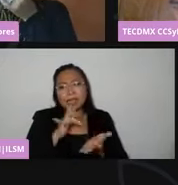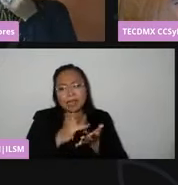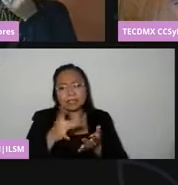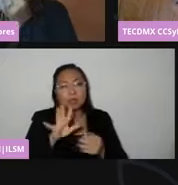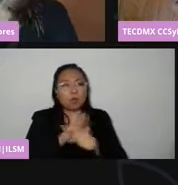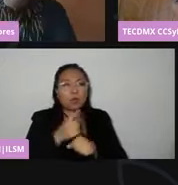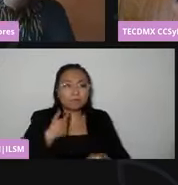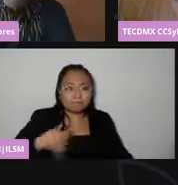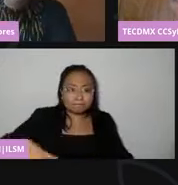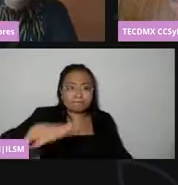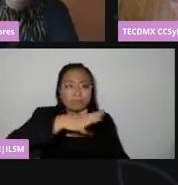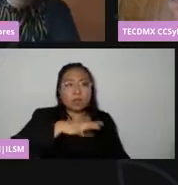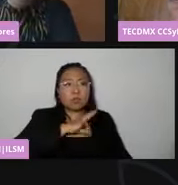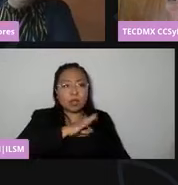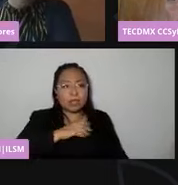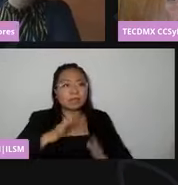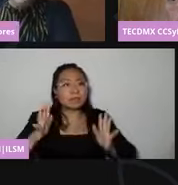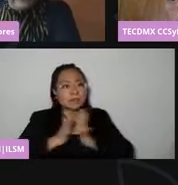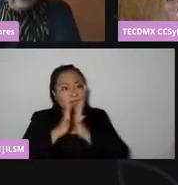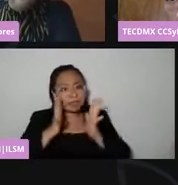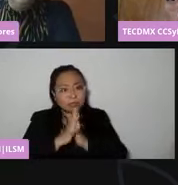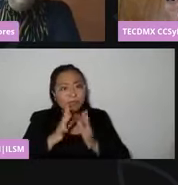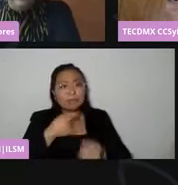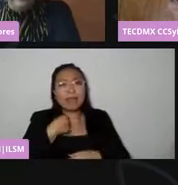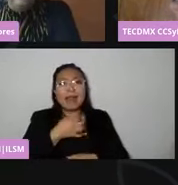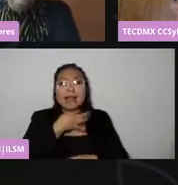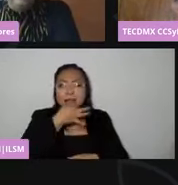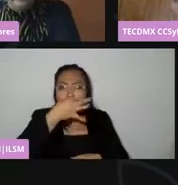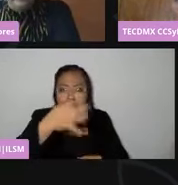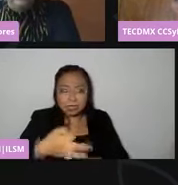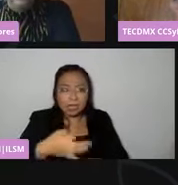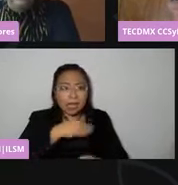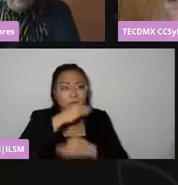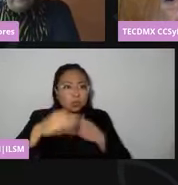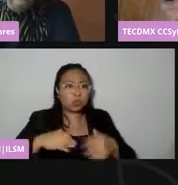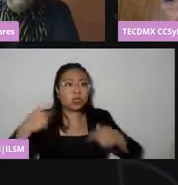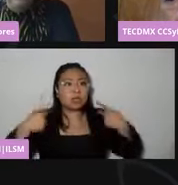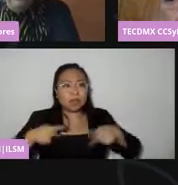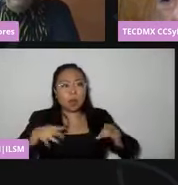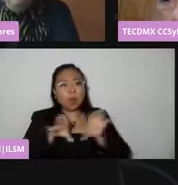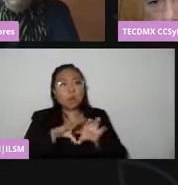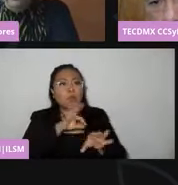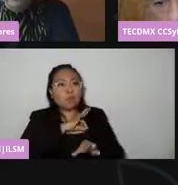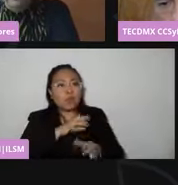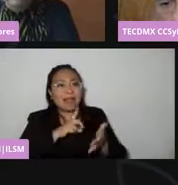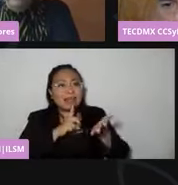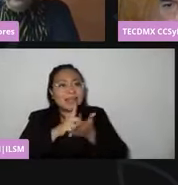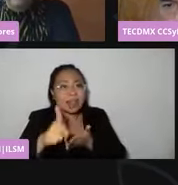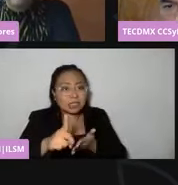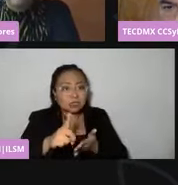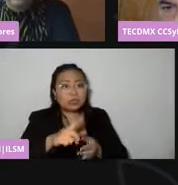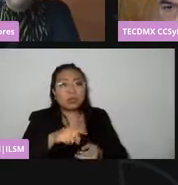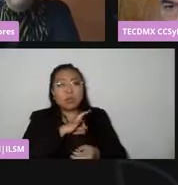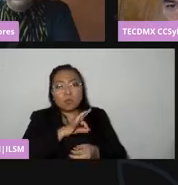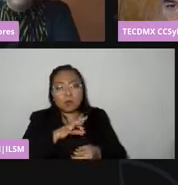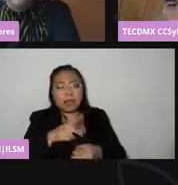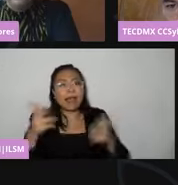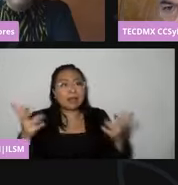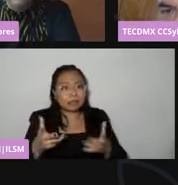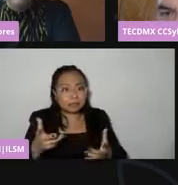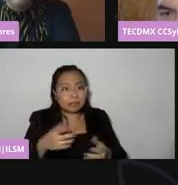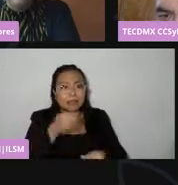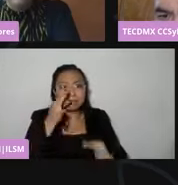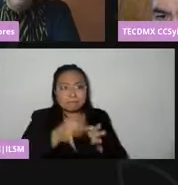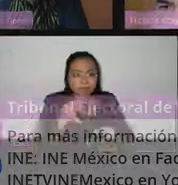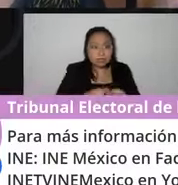estos espacios donde podemos informar a la ciudadanía sobre el ejercicio de sus derechos, sobre cómo pueden ejercer estos derechos,